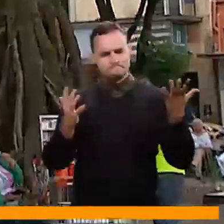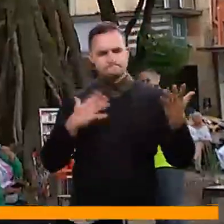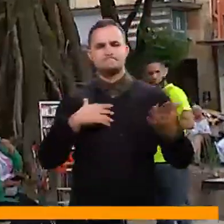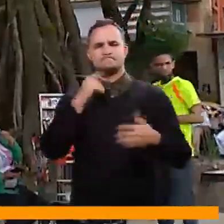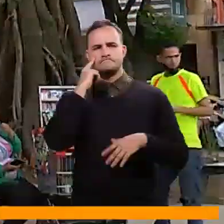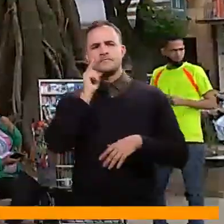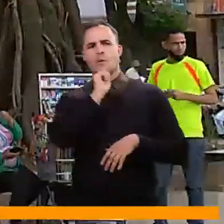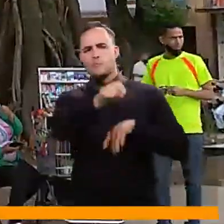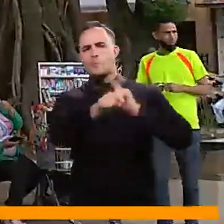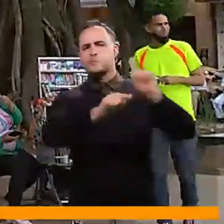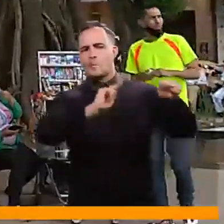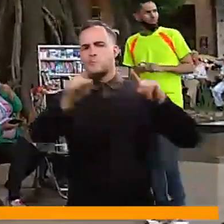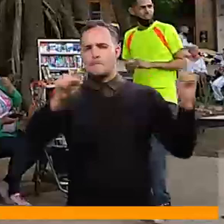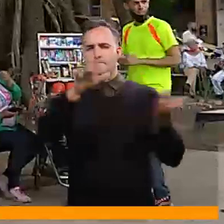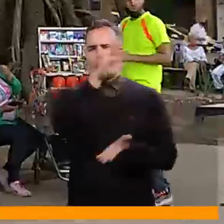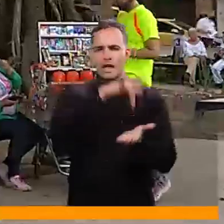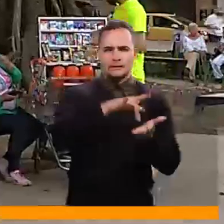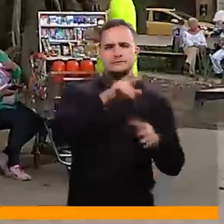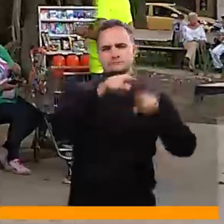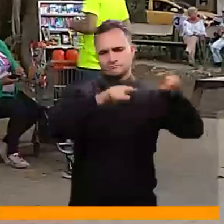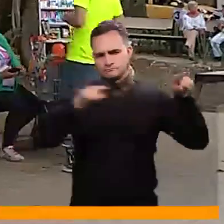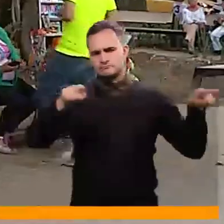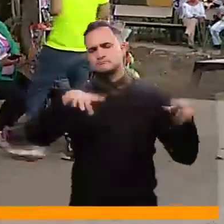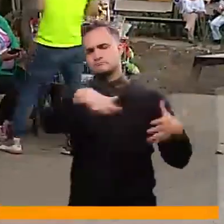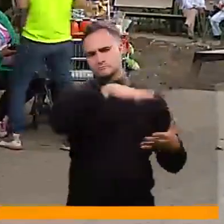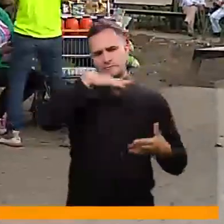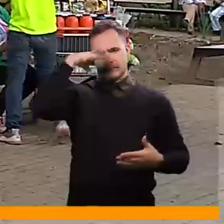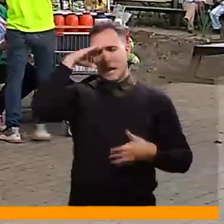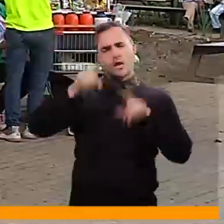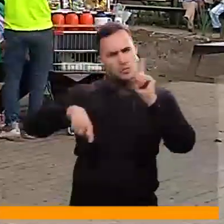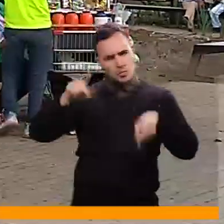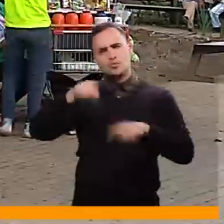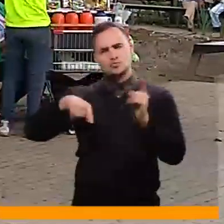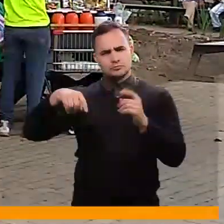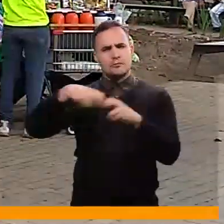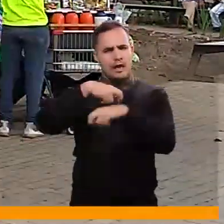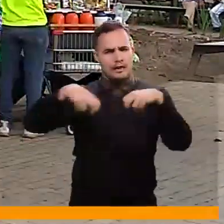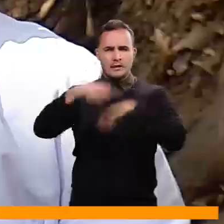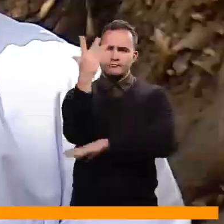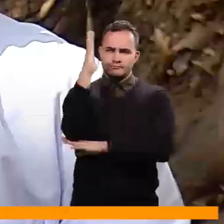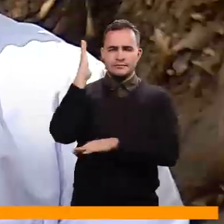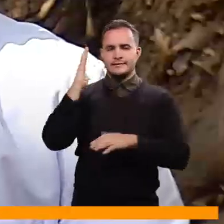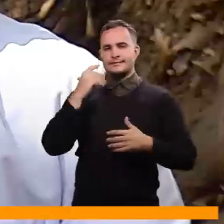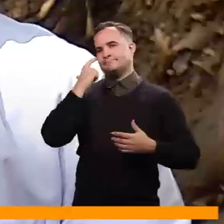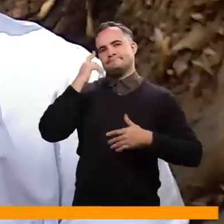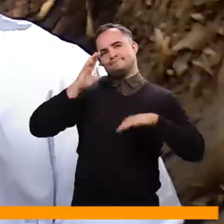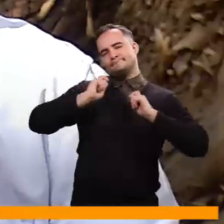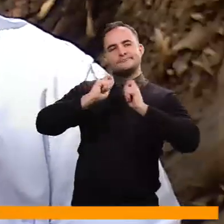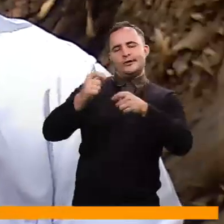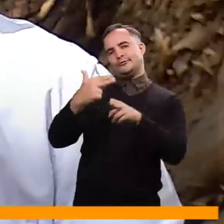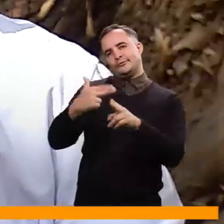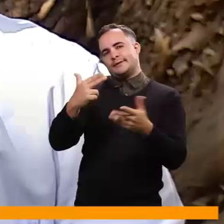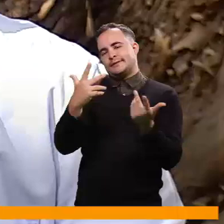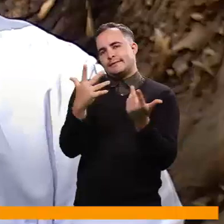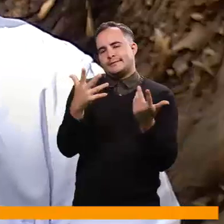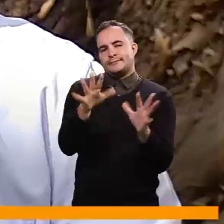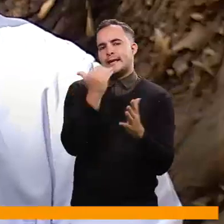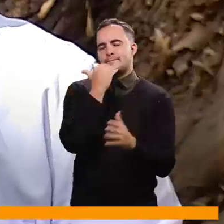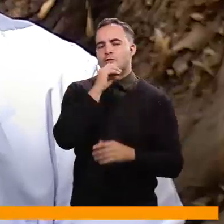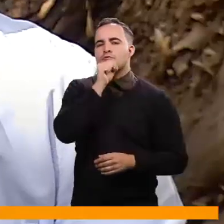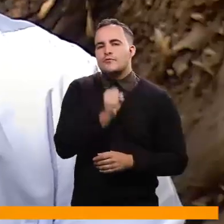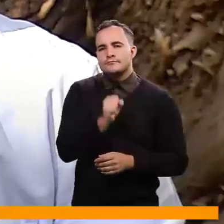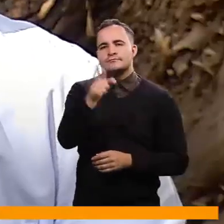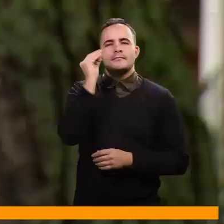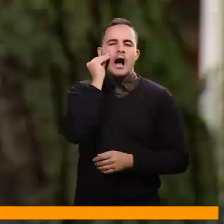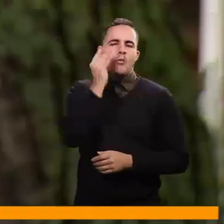en los parques tradicionales, incluso en las principales calles de Medellín, merecen ser tratados como viejos abuelos, que nos